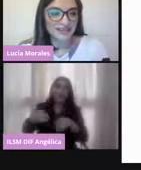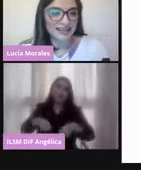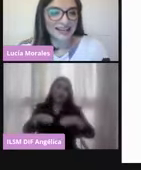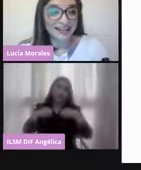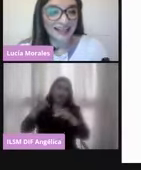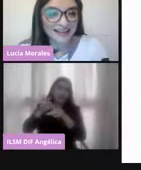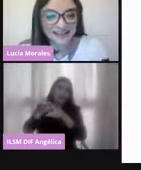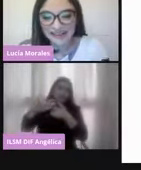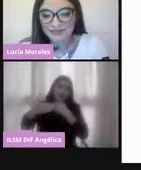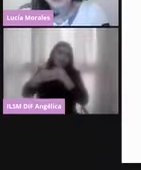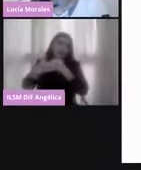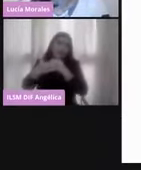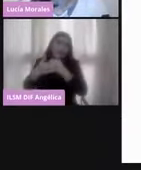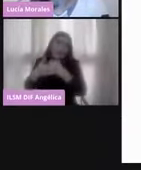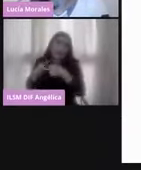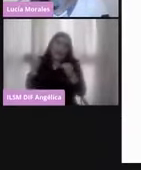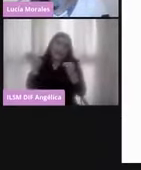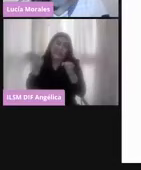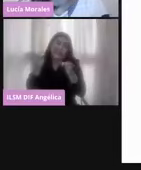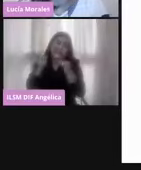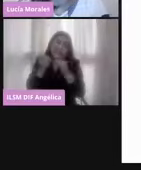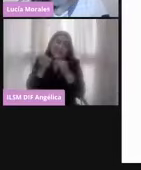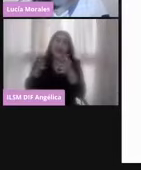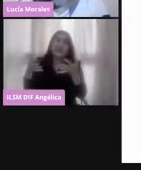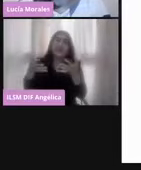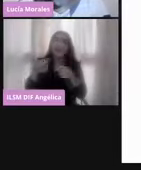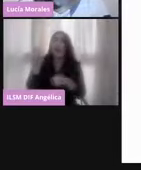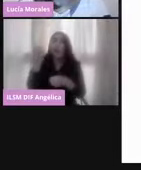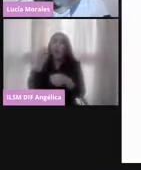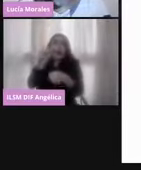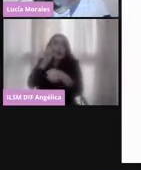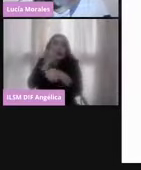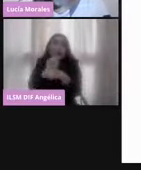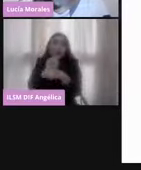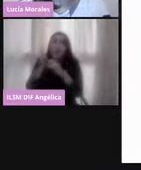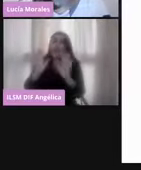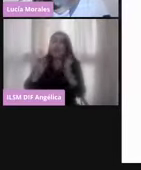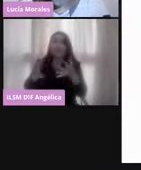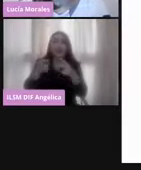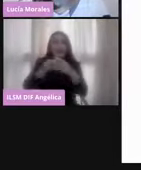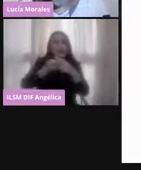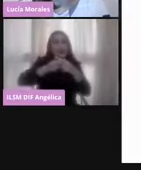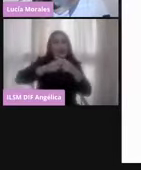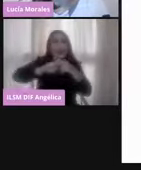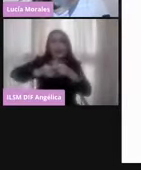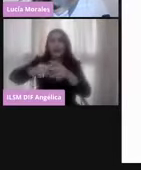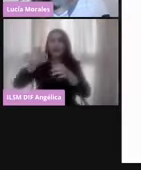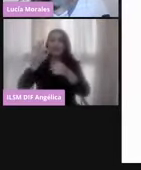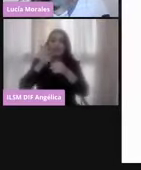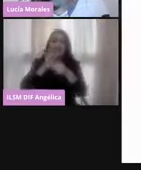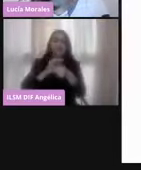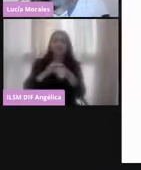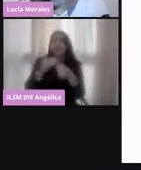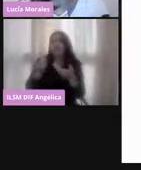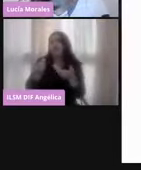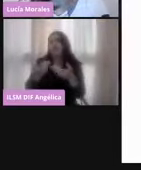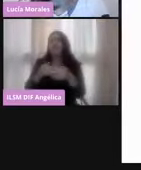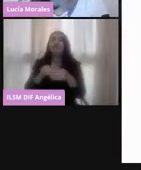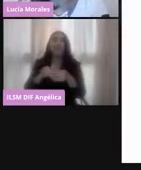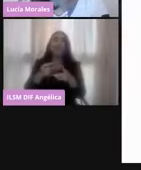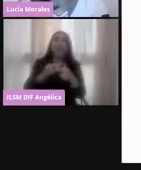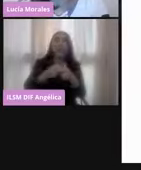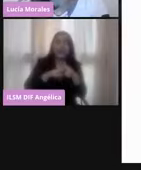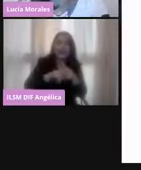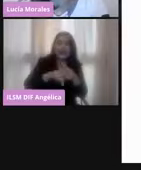que estamos a nada, a un poquito más de una semana de iniciar o de arrancar más bien con la jornada